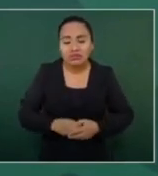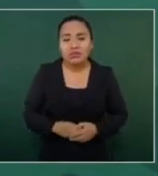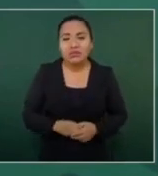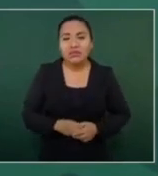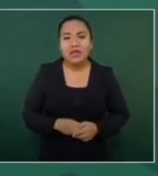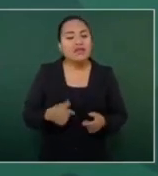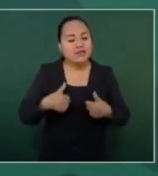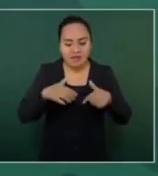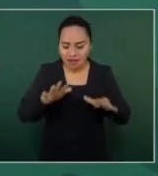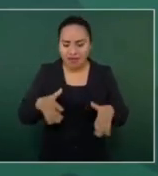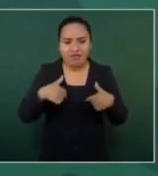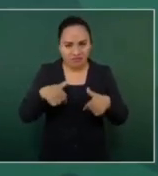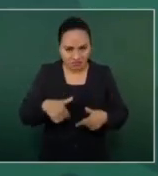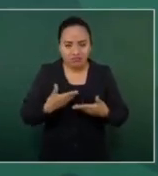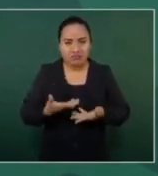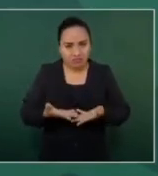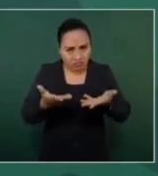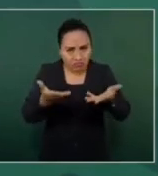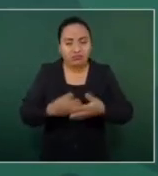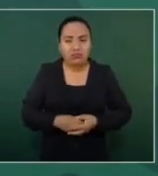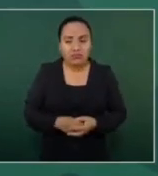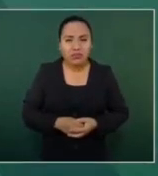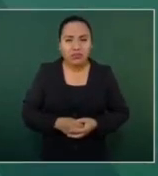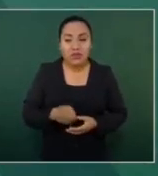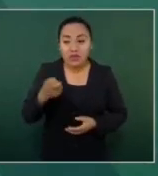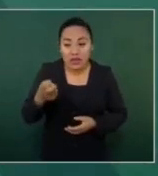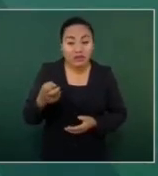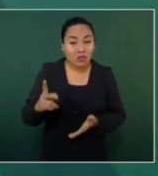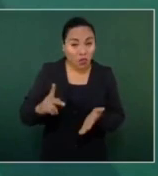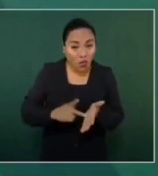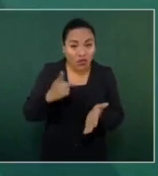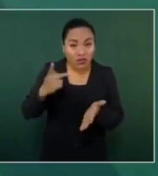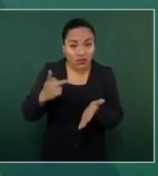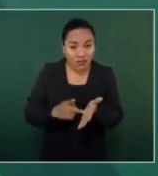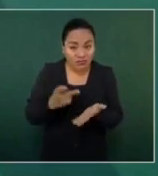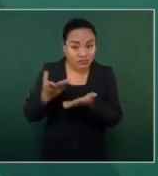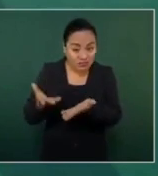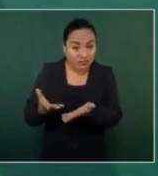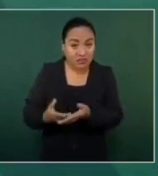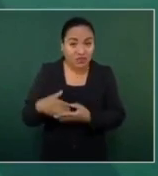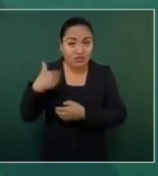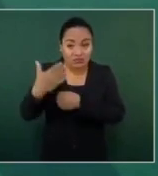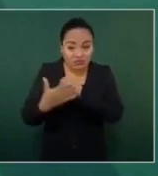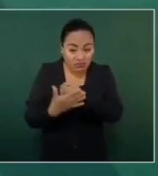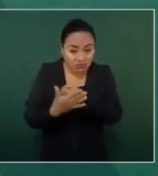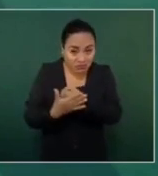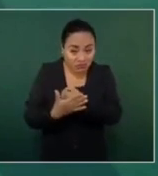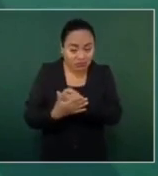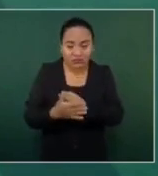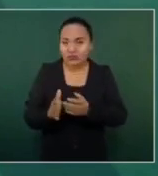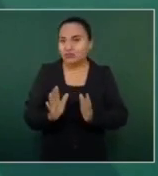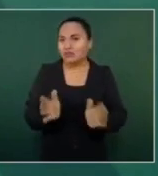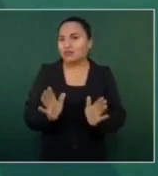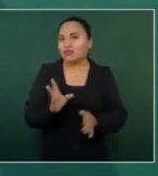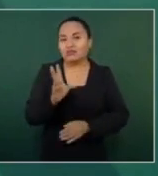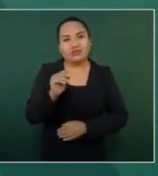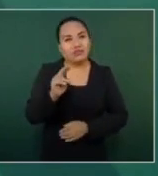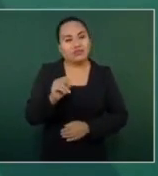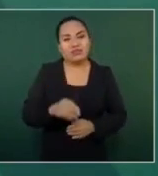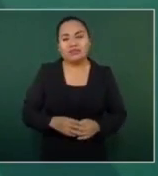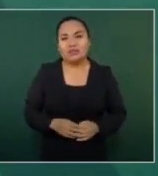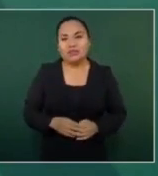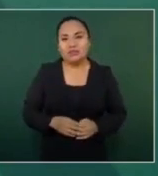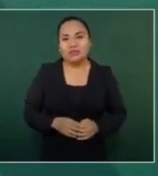hay que llevar a cabo esos actos, nada de